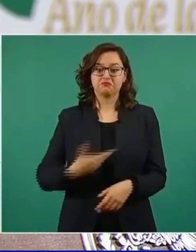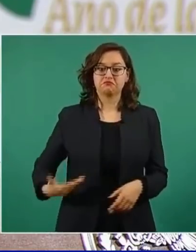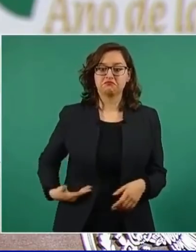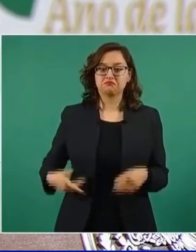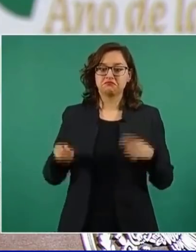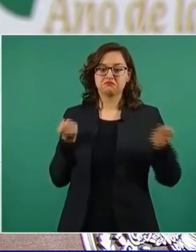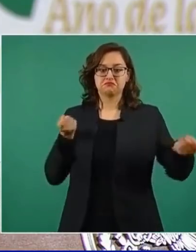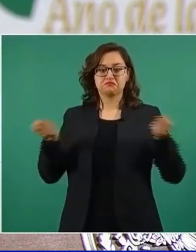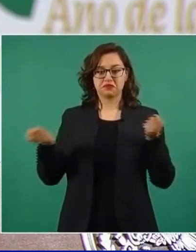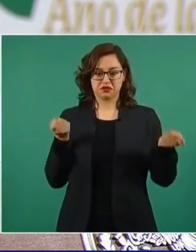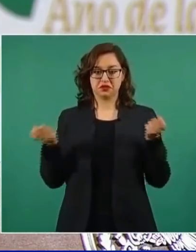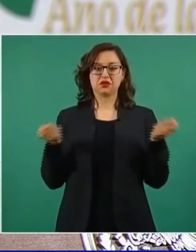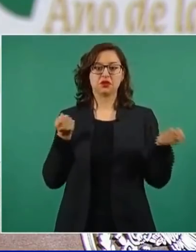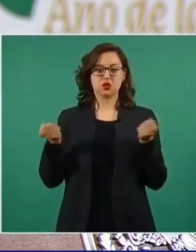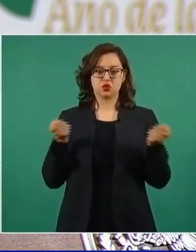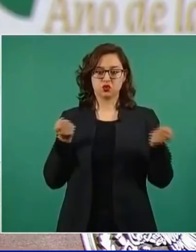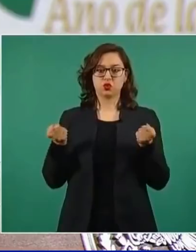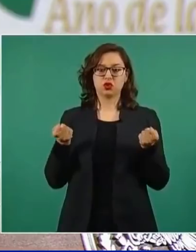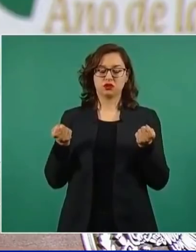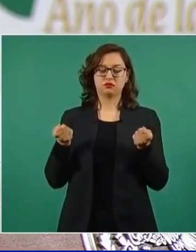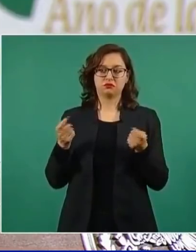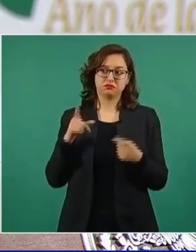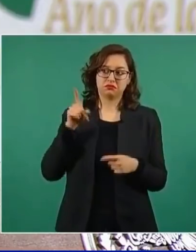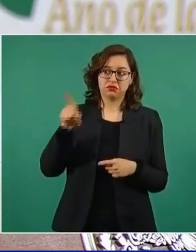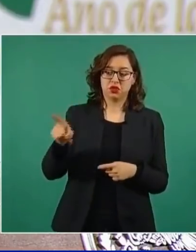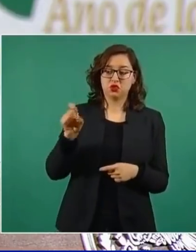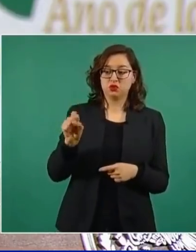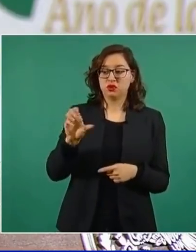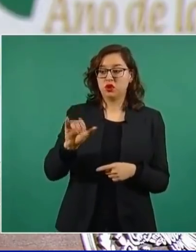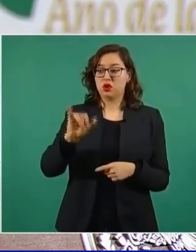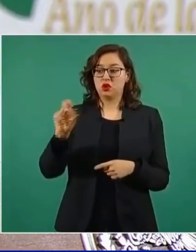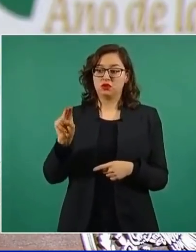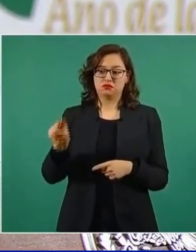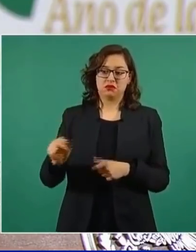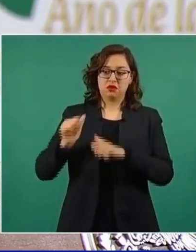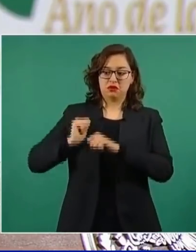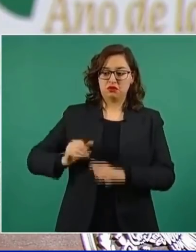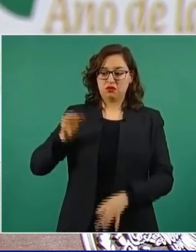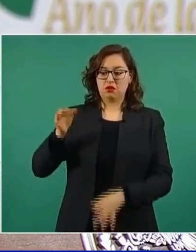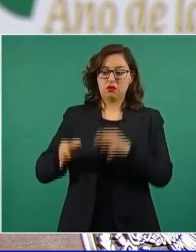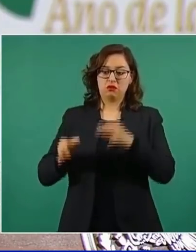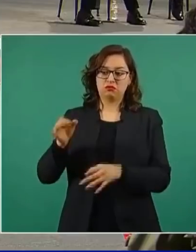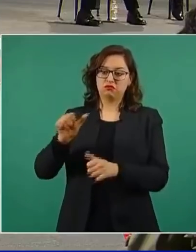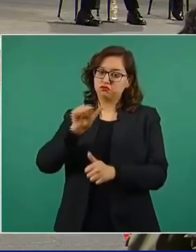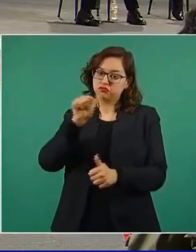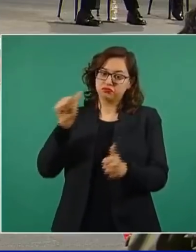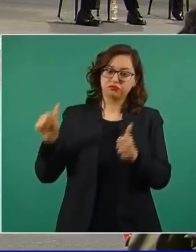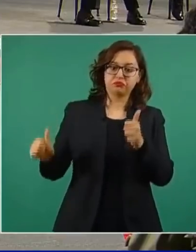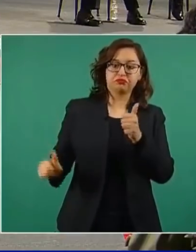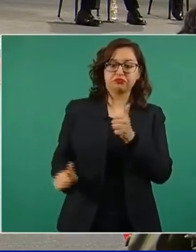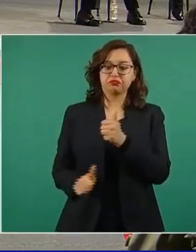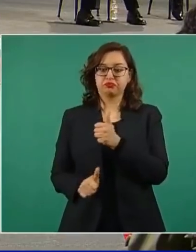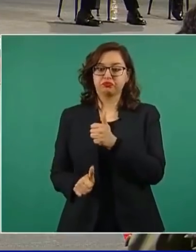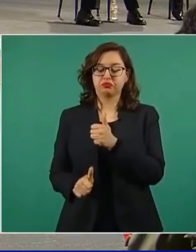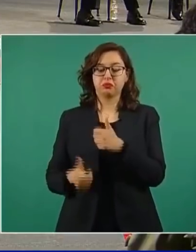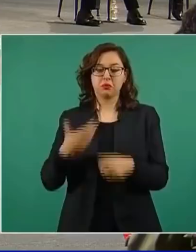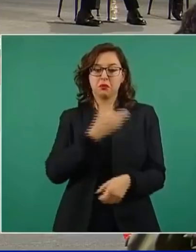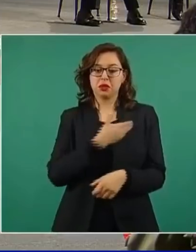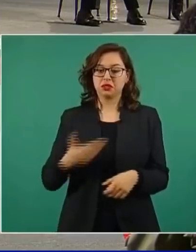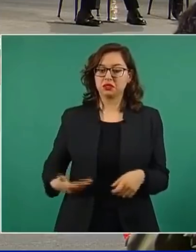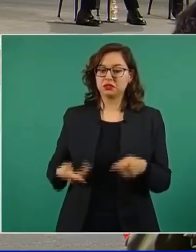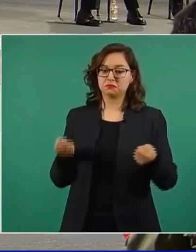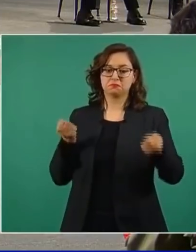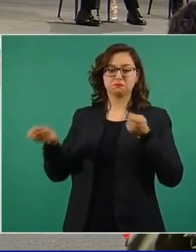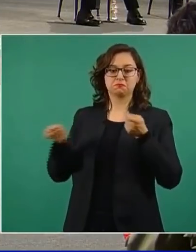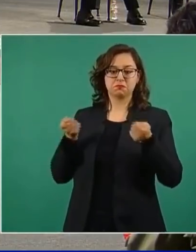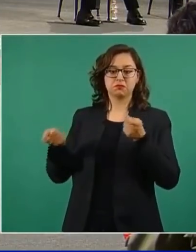Era el presidente el que mandaba en el Poder Judicial. Entonces, hasta hace poco,